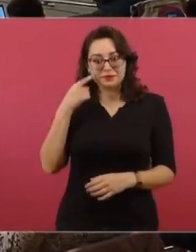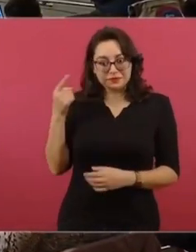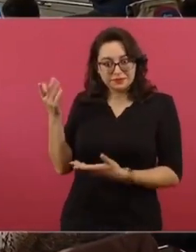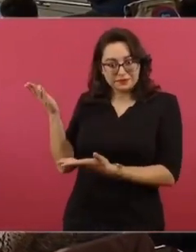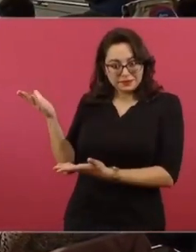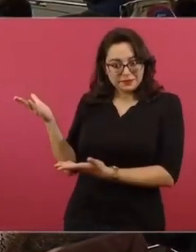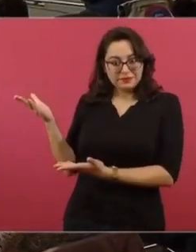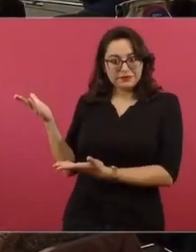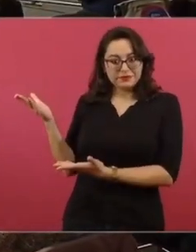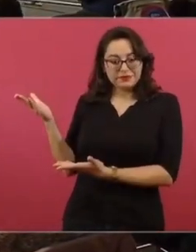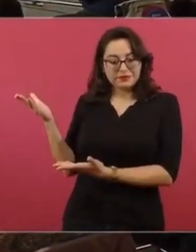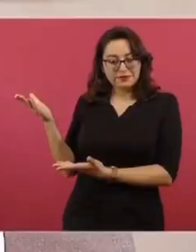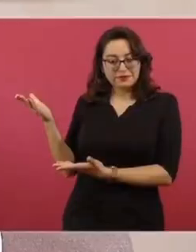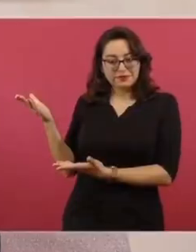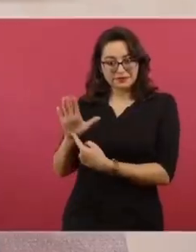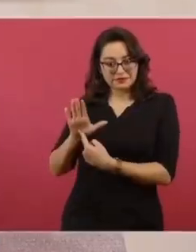está.